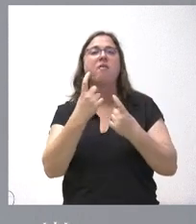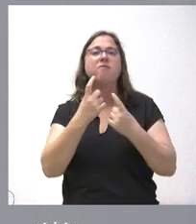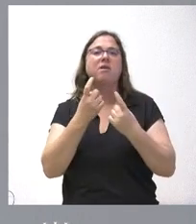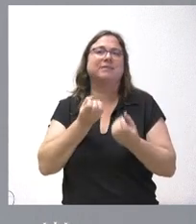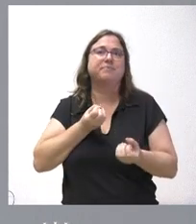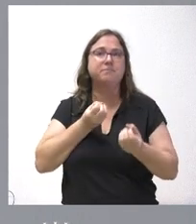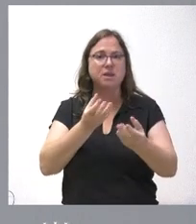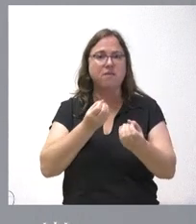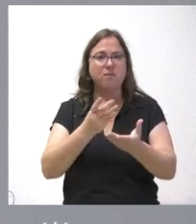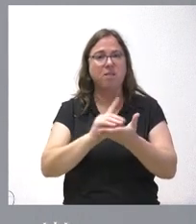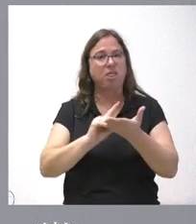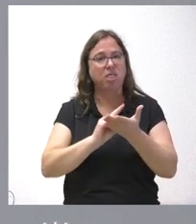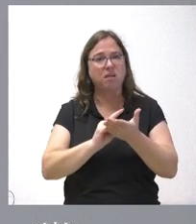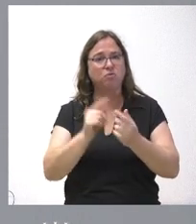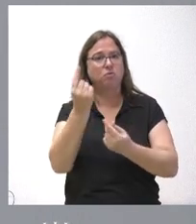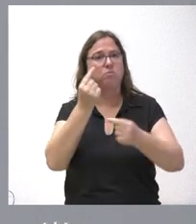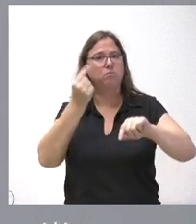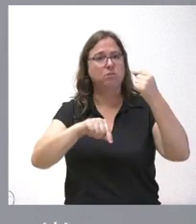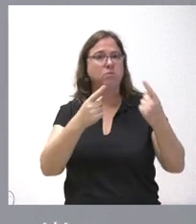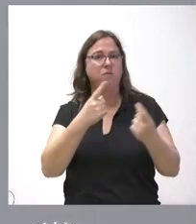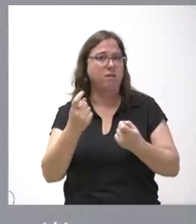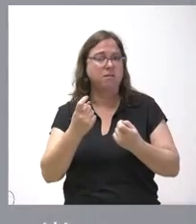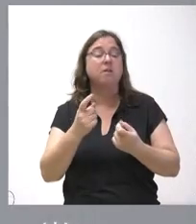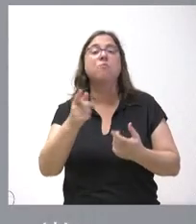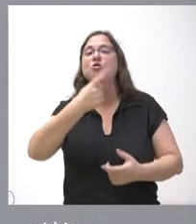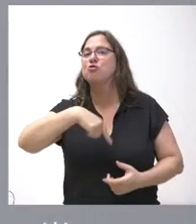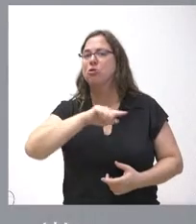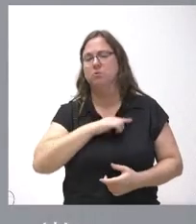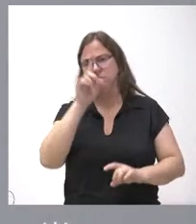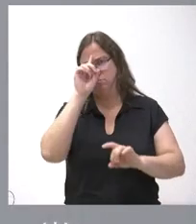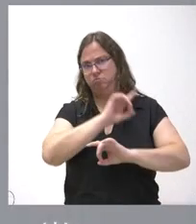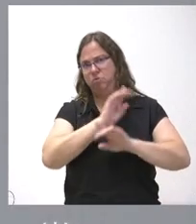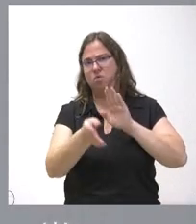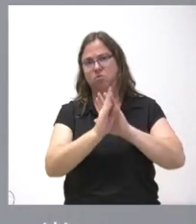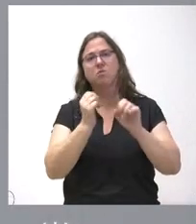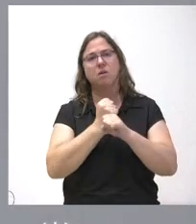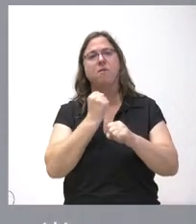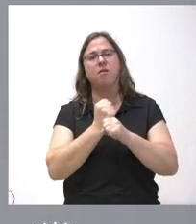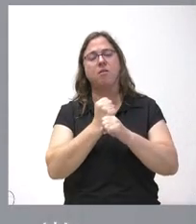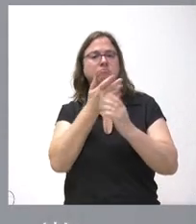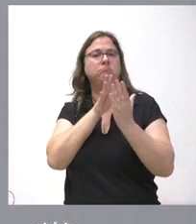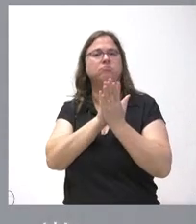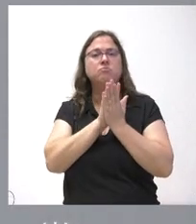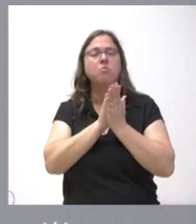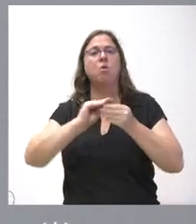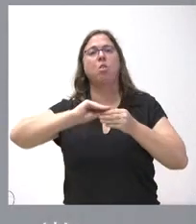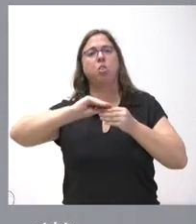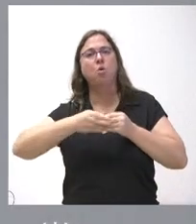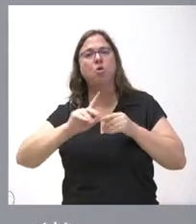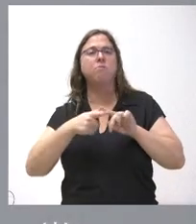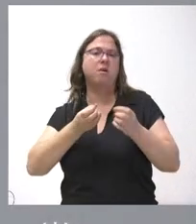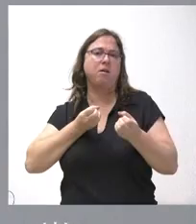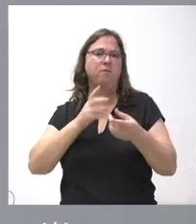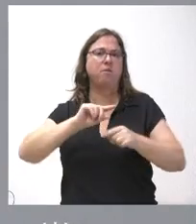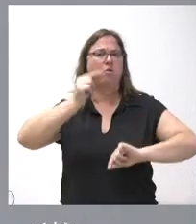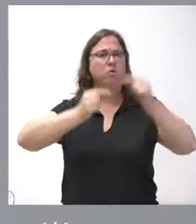de datos presupuestarios por parte del Gobierno, pero nosotros estamos decididos a seguir trabajando y a abordar la documentación y la información del